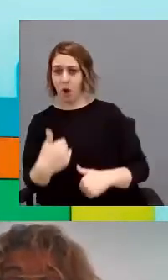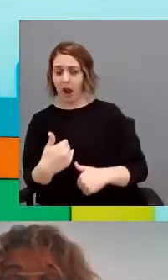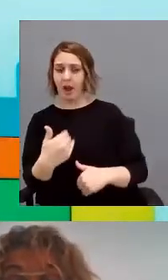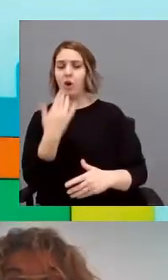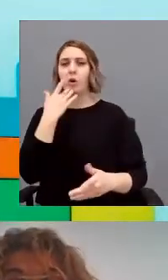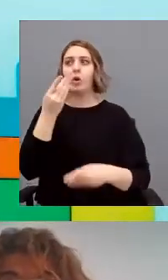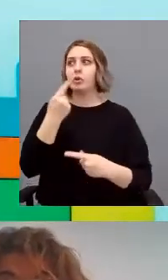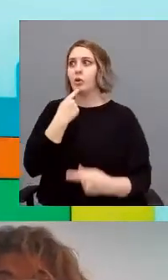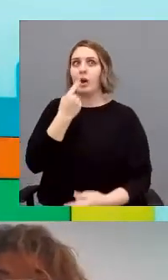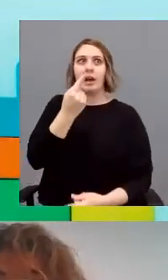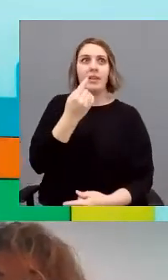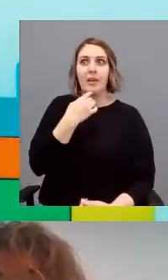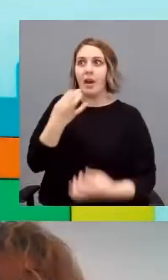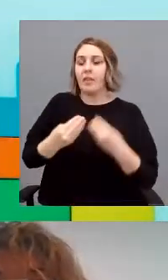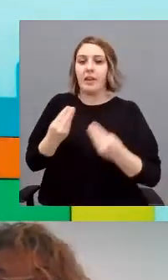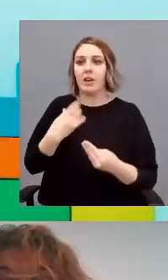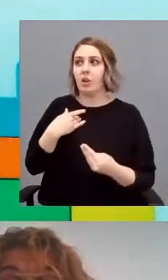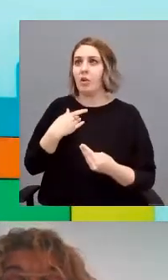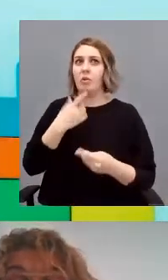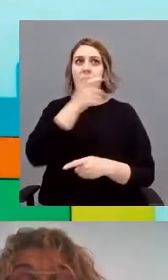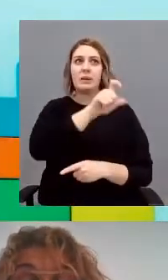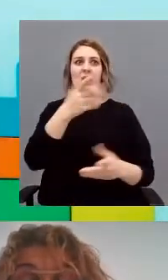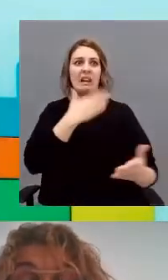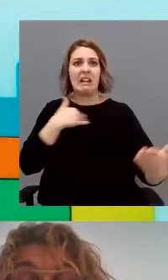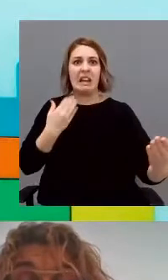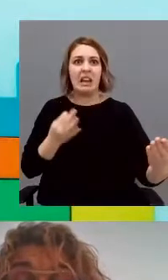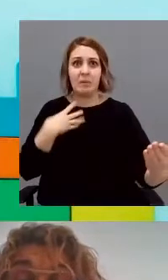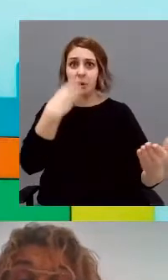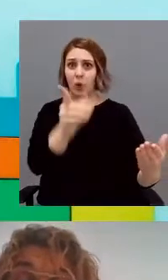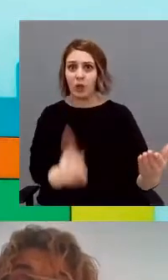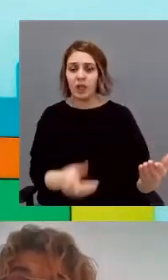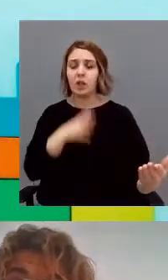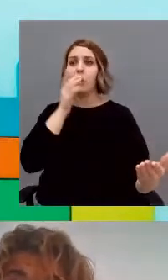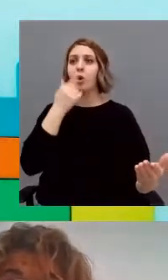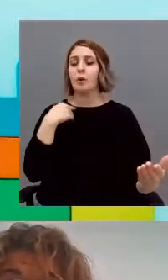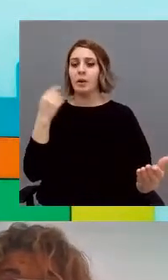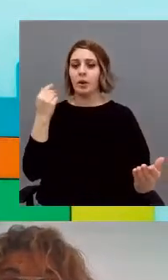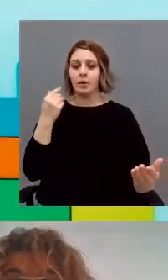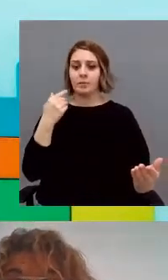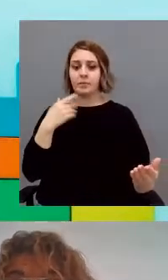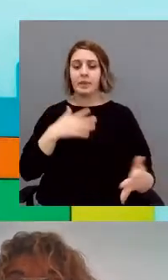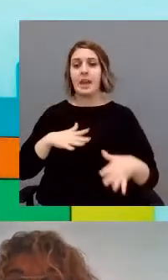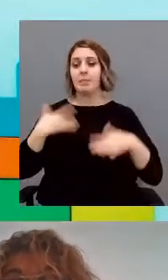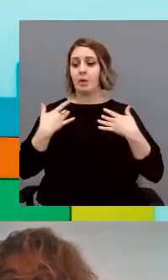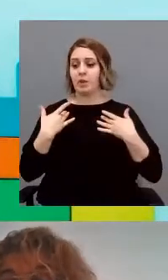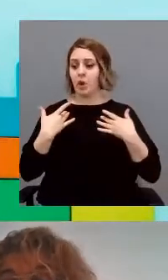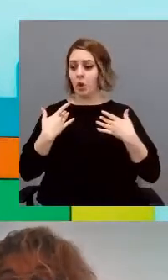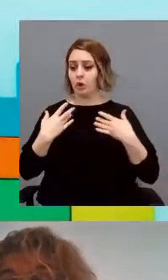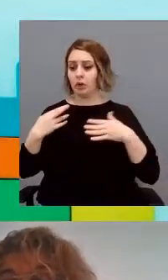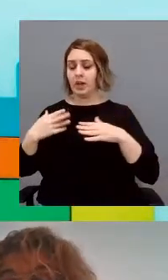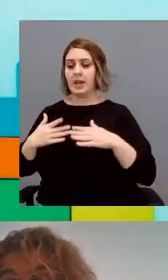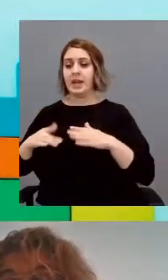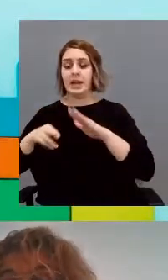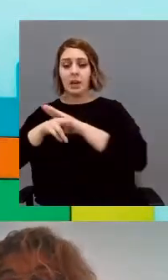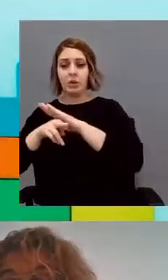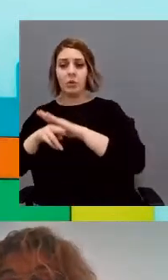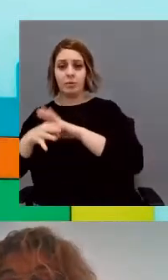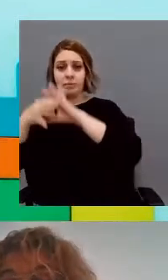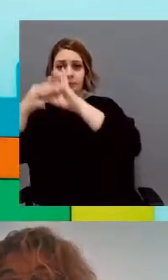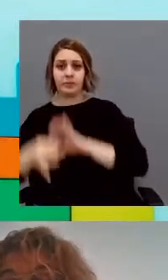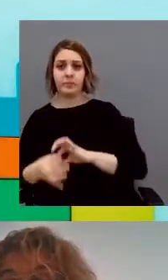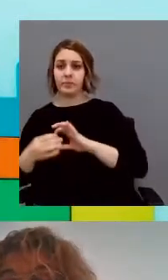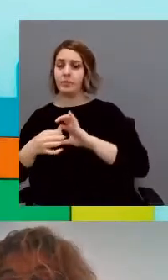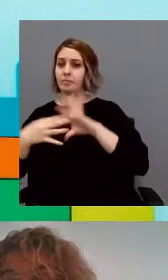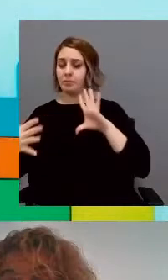no saber qué hacer o qué decir, no entender lo que la gente quiere, no regular el comportamiento a la intensidad de la emoción, alteraciones para